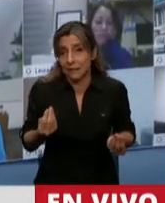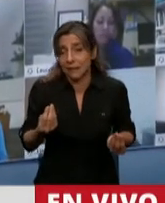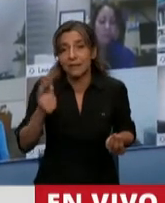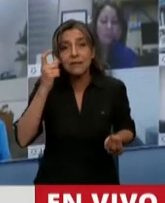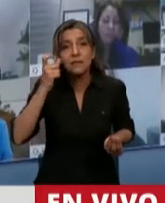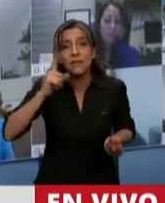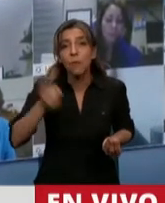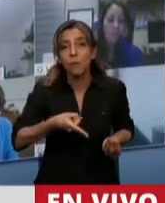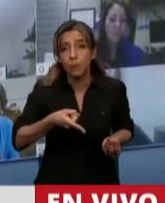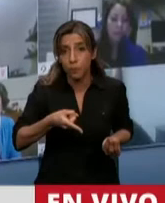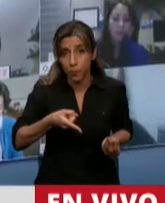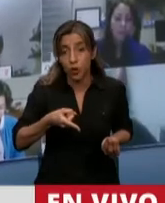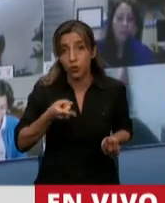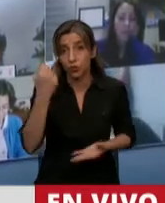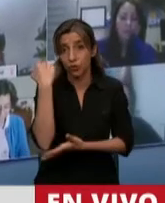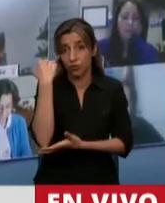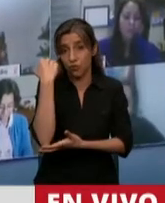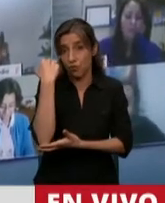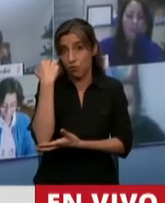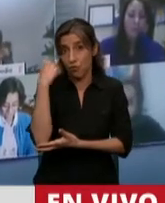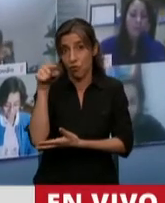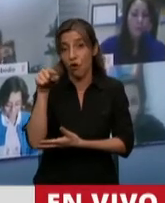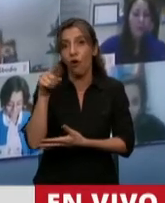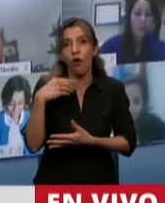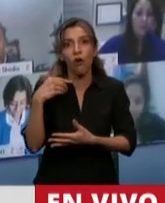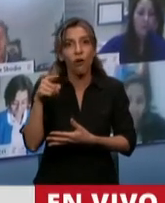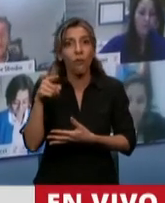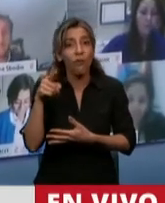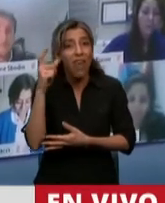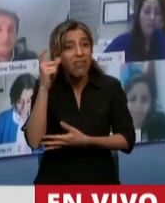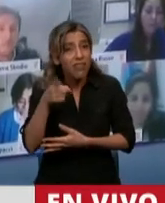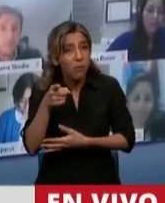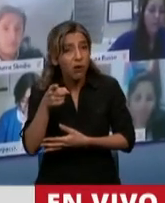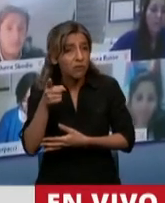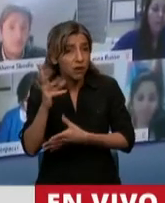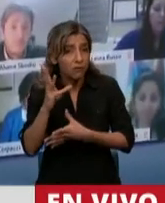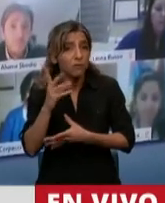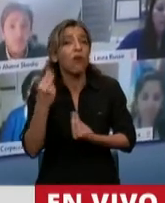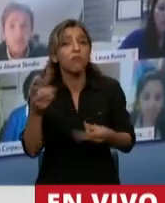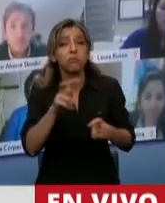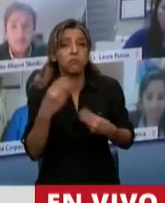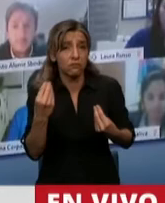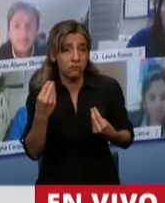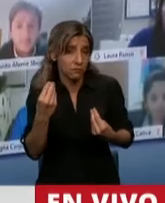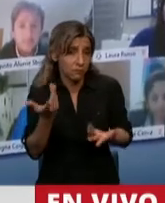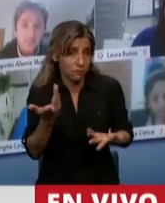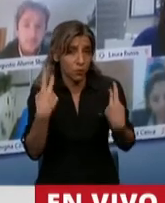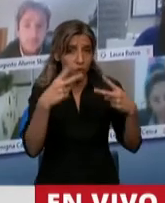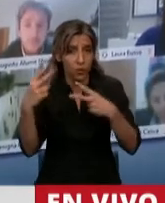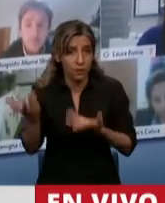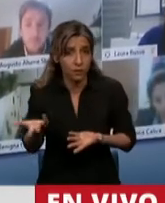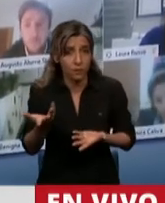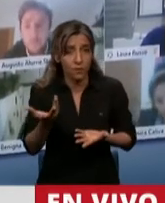economía responde a la actividad turística. Más de 40.000 puestos de